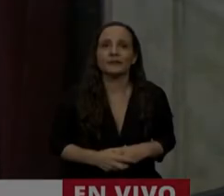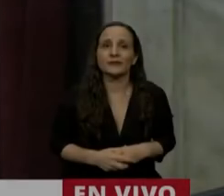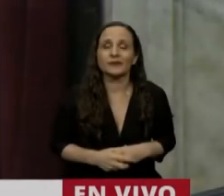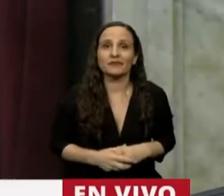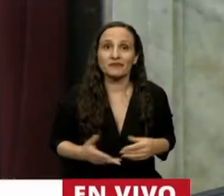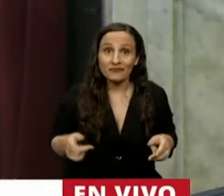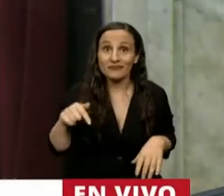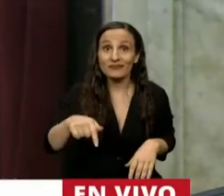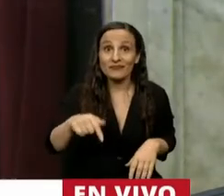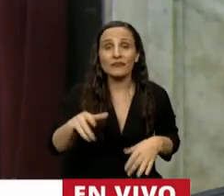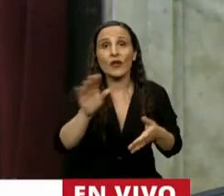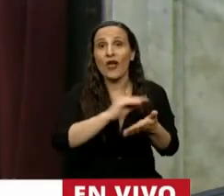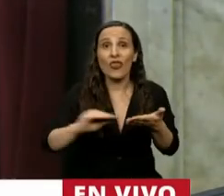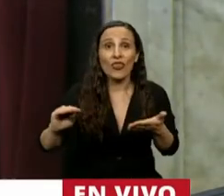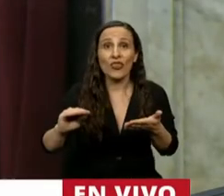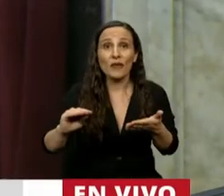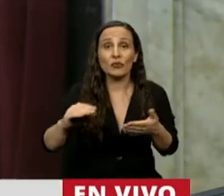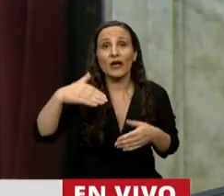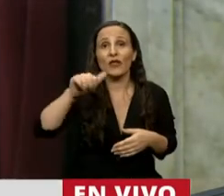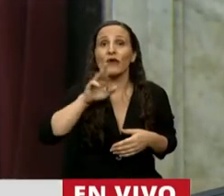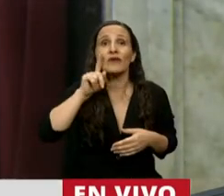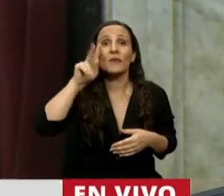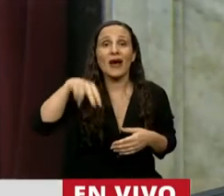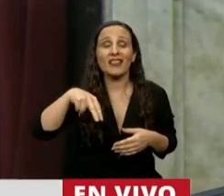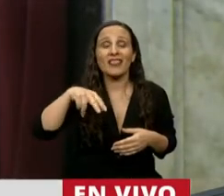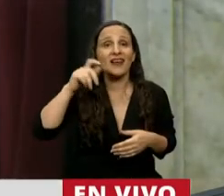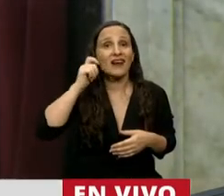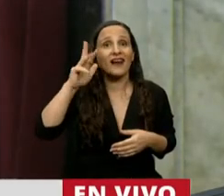Tiene la palabra el diputado Martín Grande.